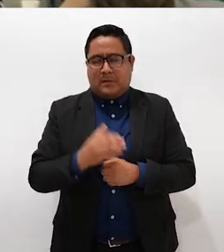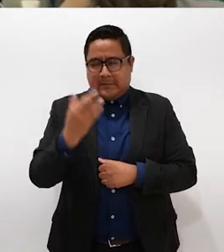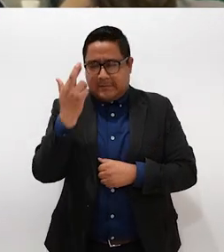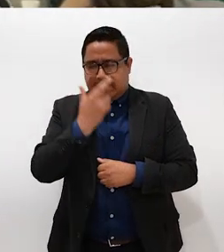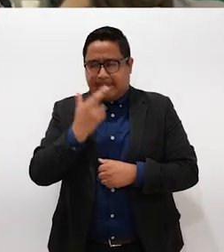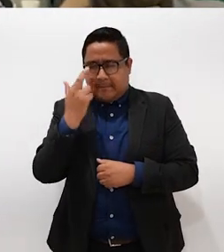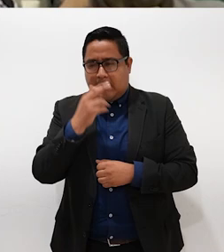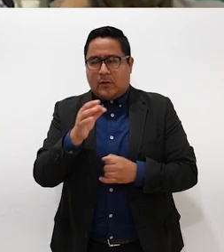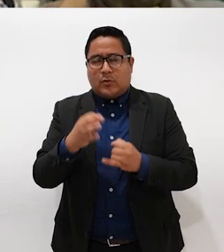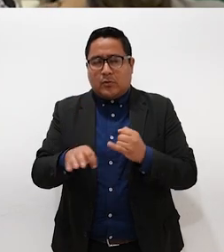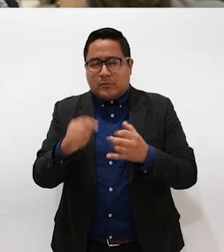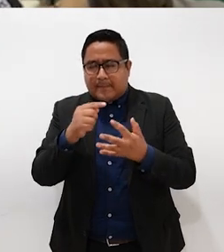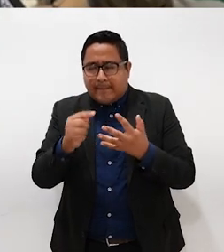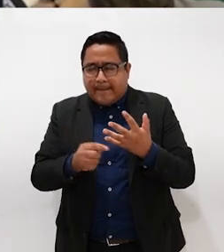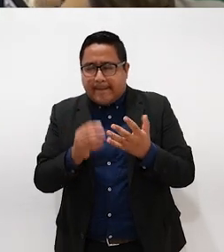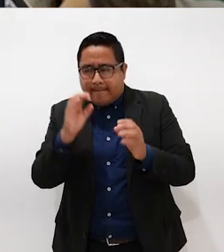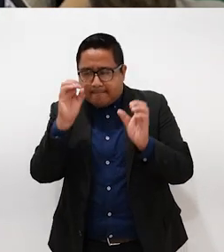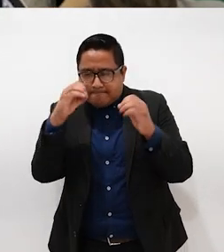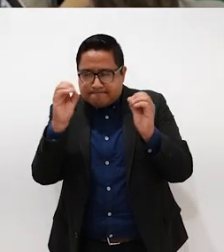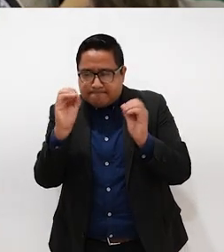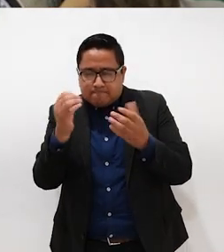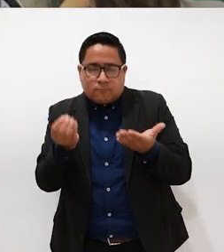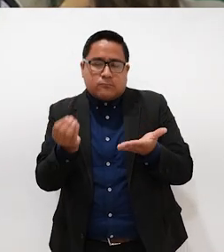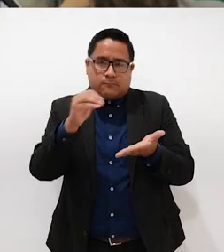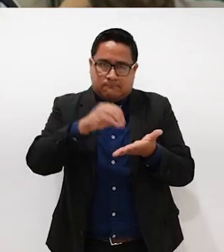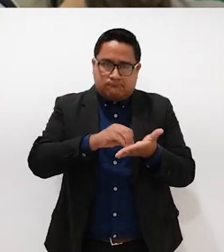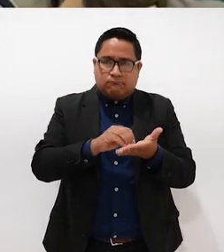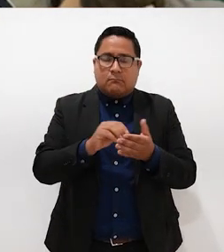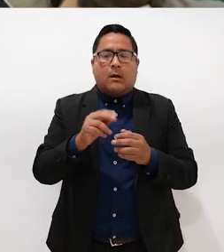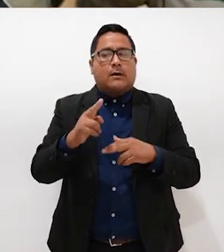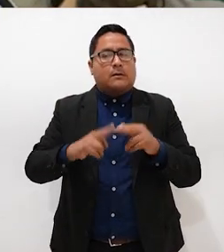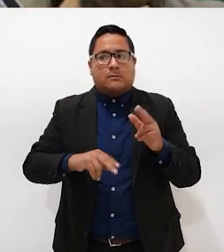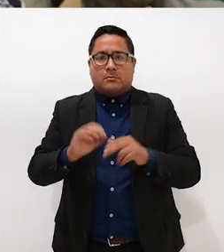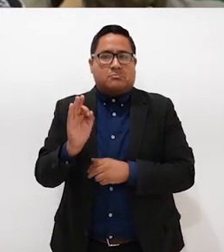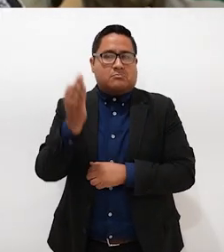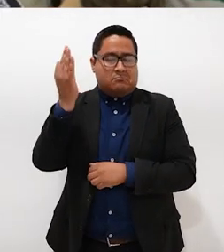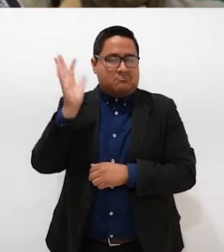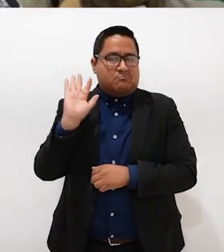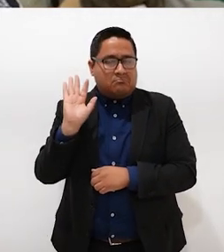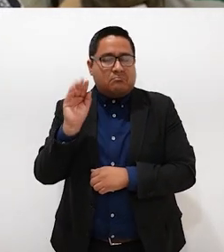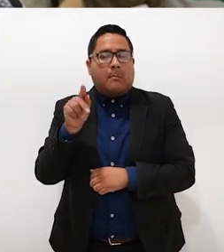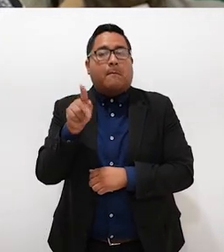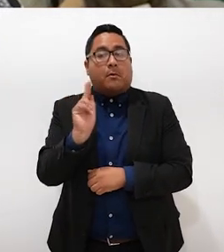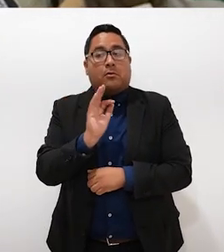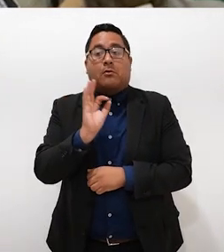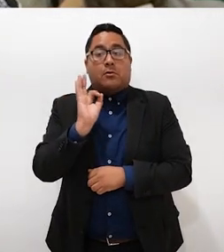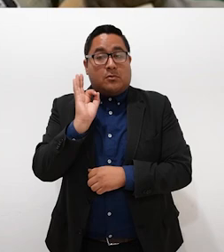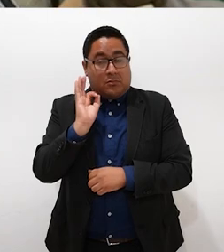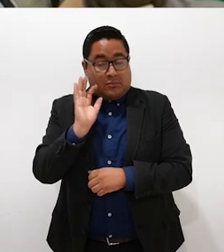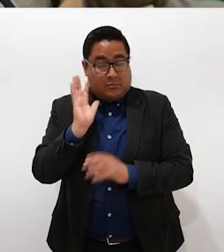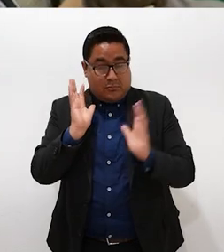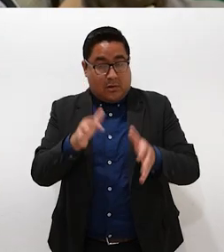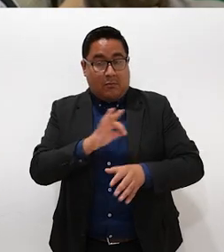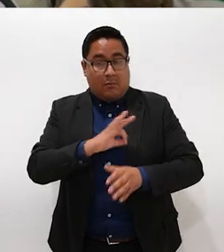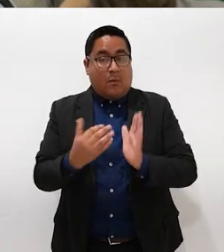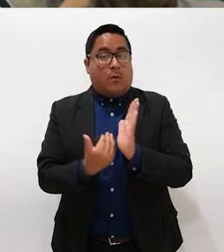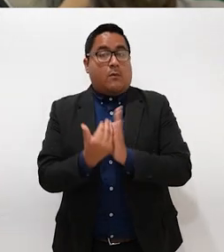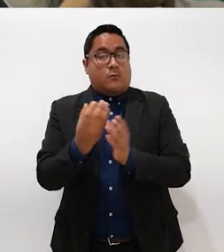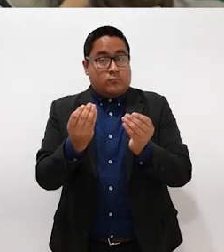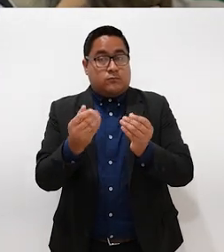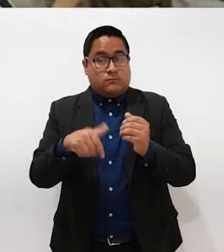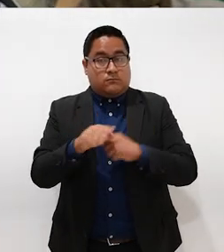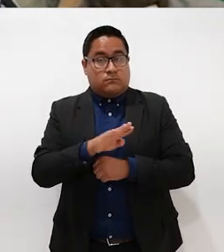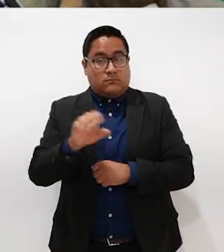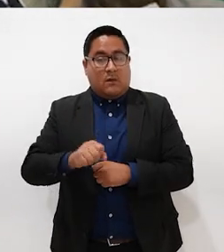las últimas observaciones que se han estado planteando a nivel federal. Pero ya podemos avanzar muchísimo en Baja California Sur.